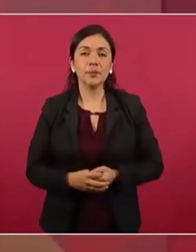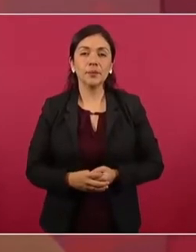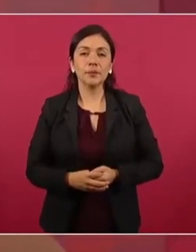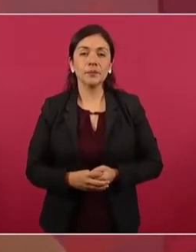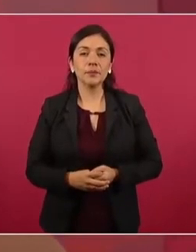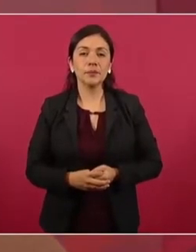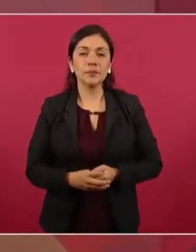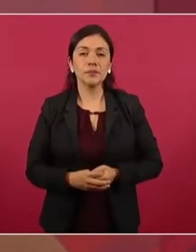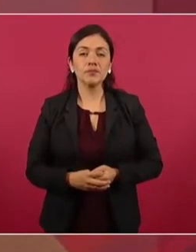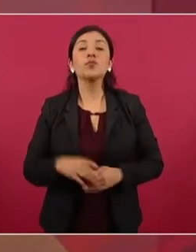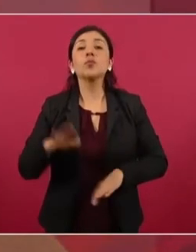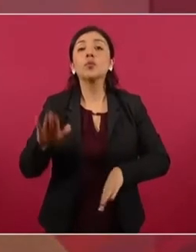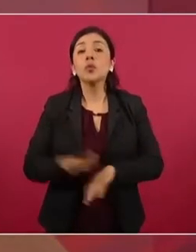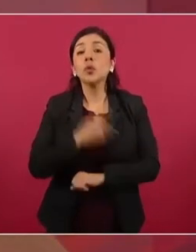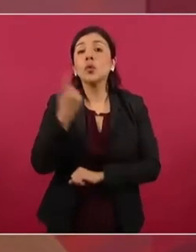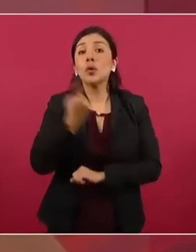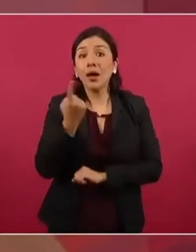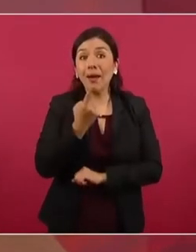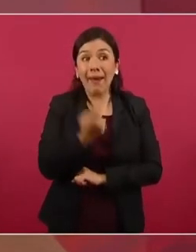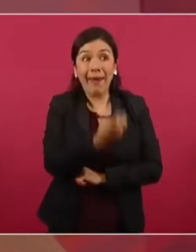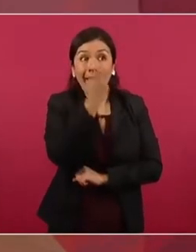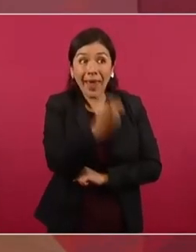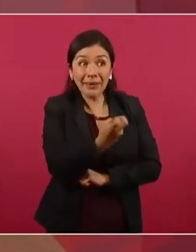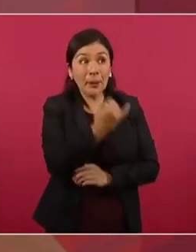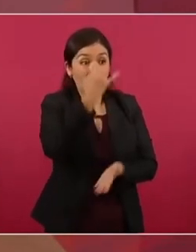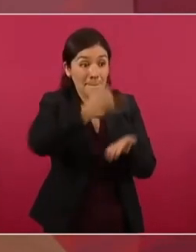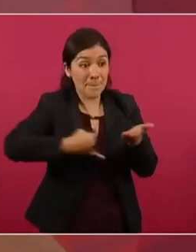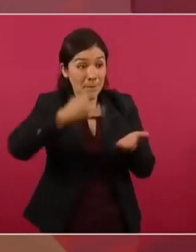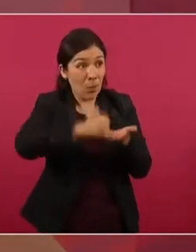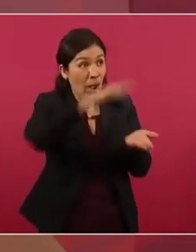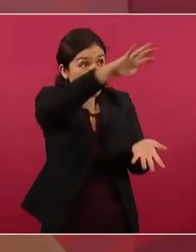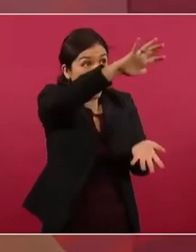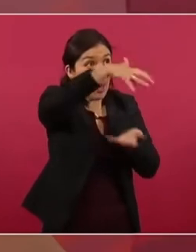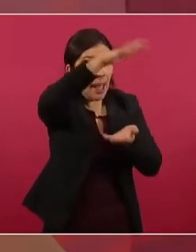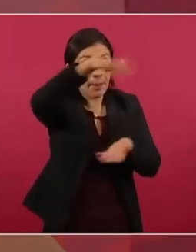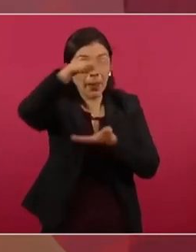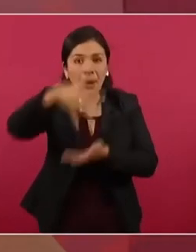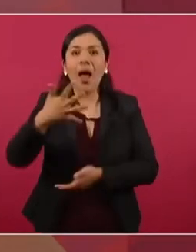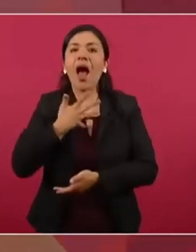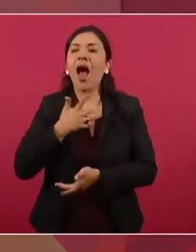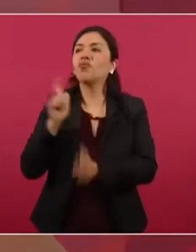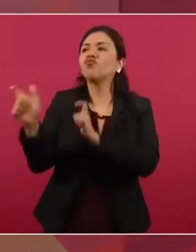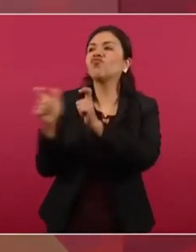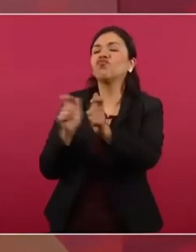Porque así tenemos finanzas públicas fuertes,